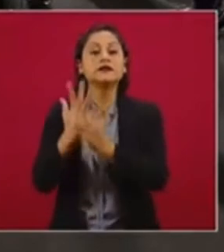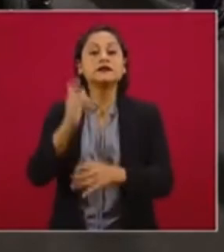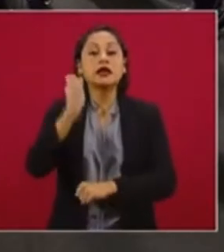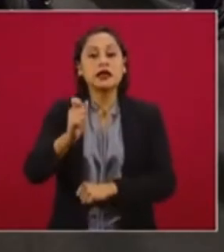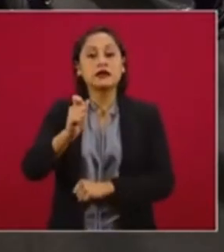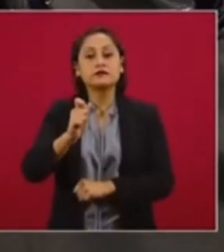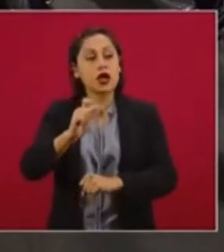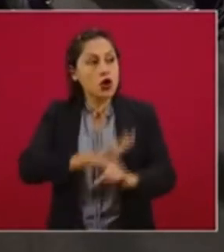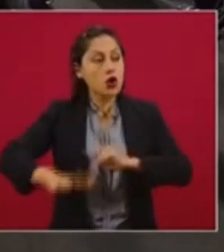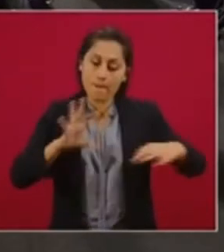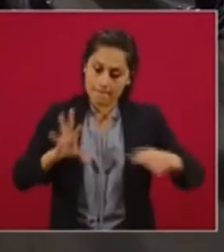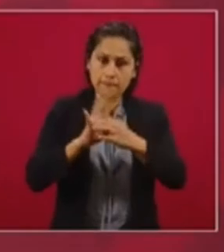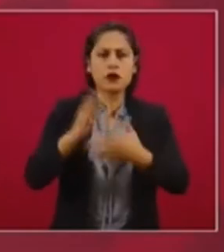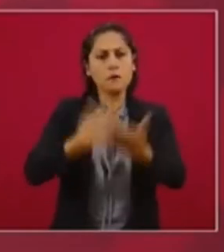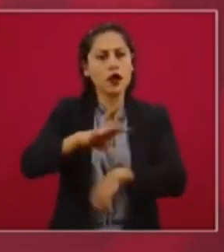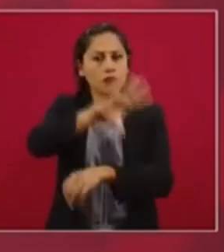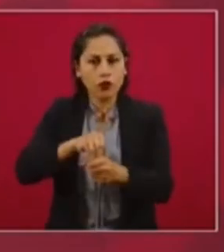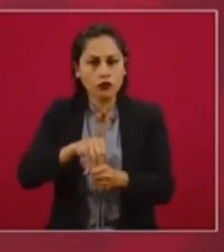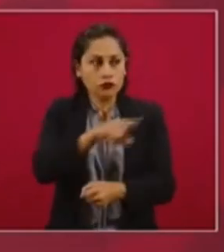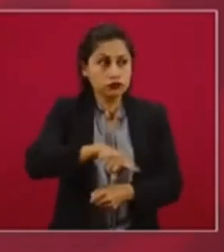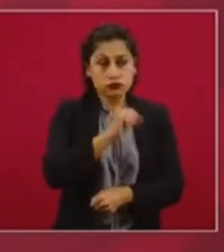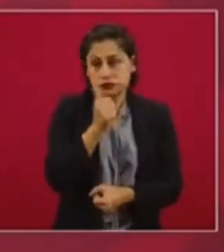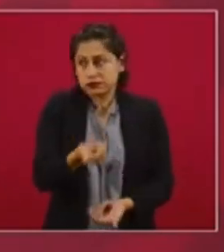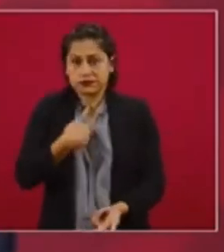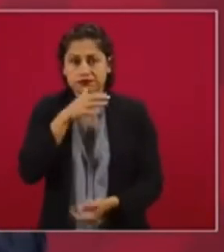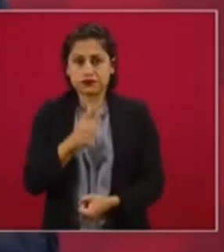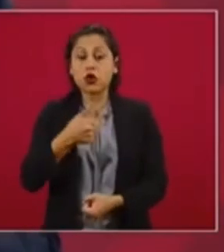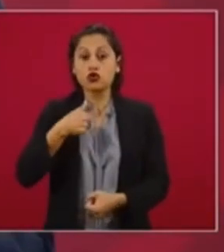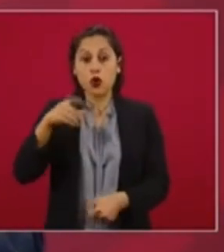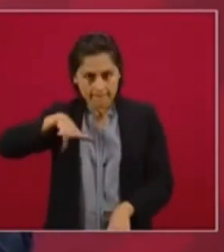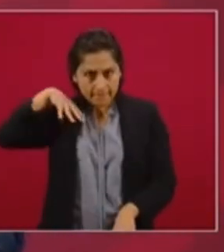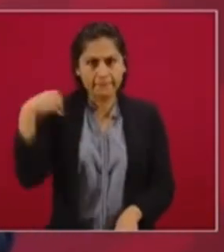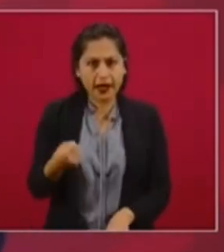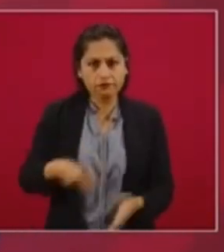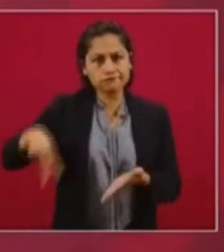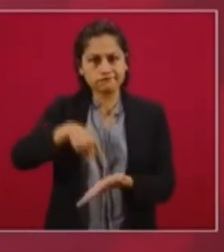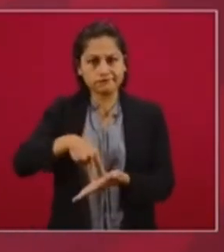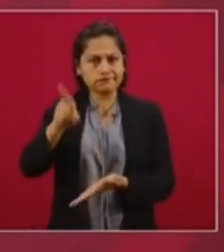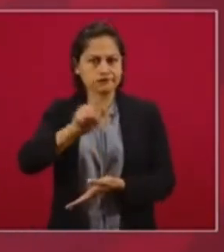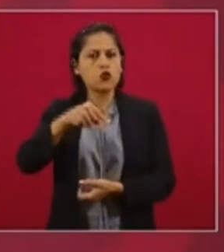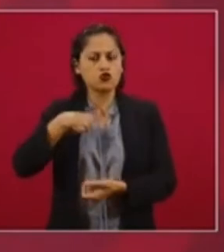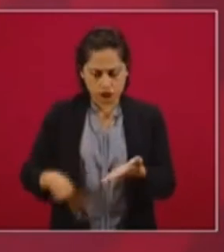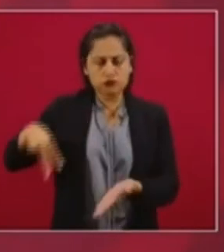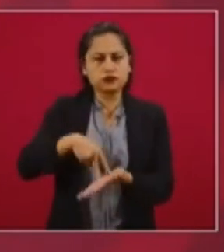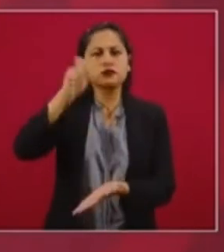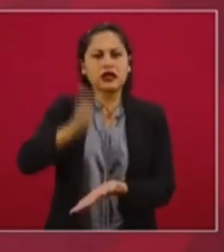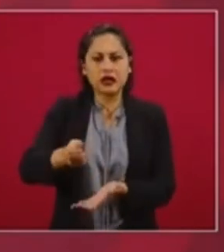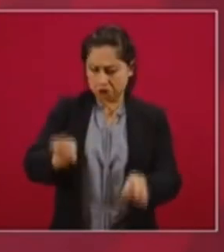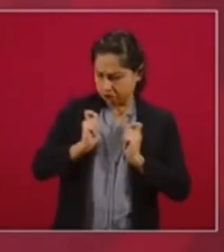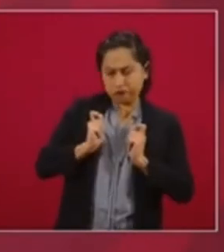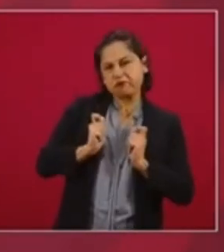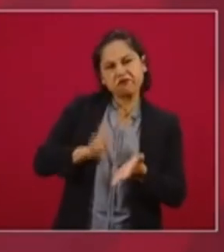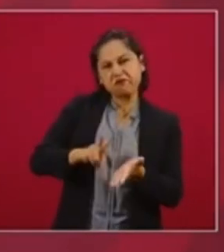yo no soy un ambicioso vulgar yo llegué aquí para transformar yo luto por ideales, luto por principios, no por cargo